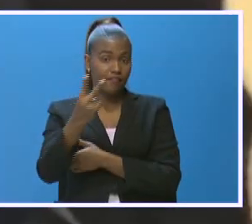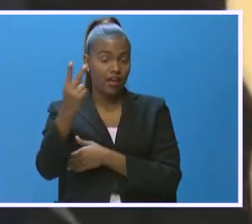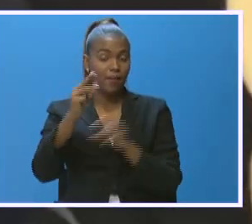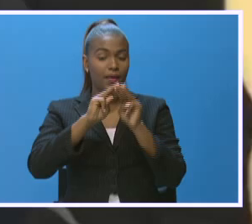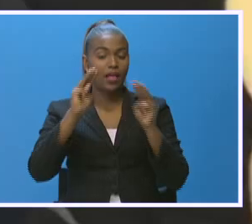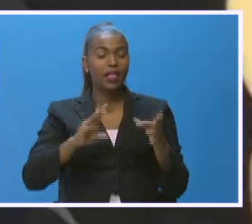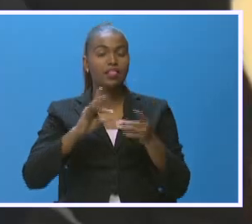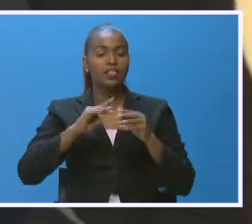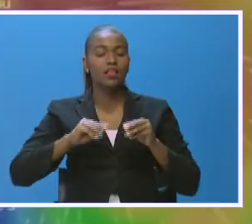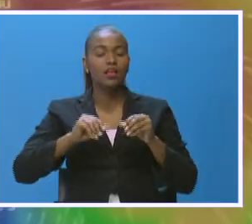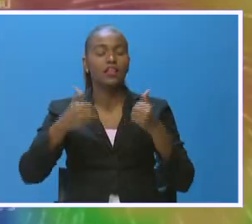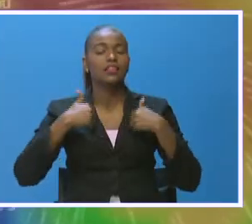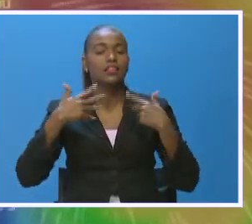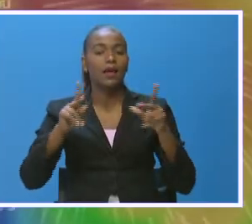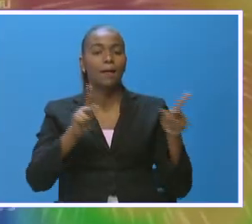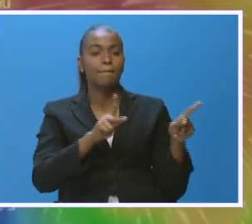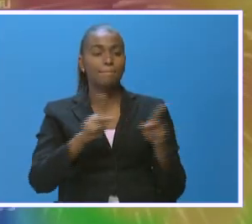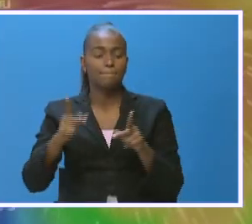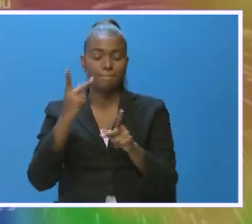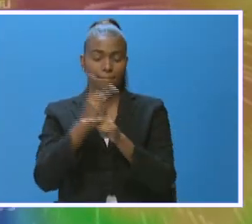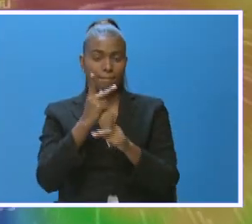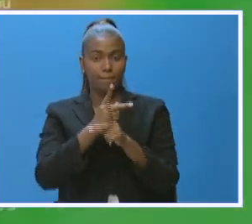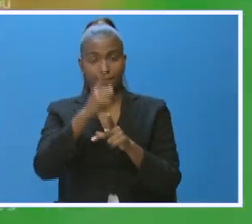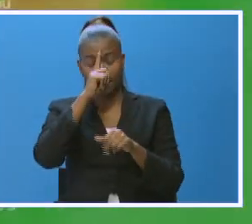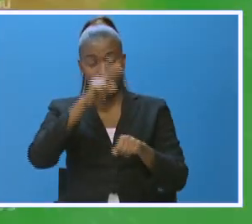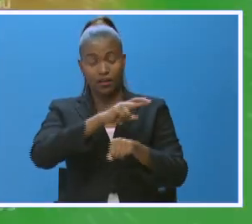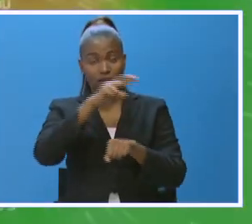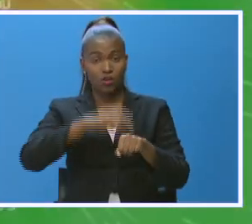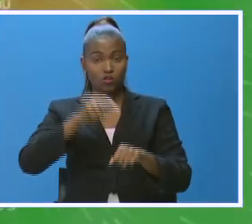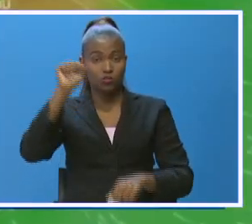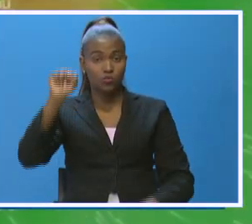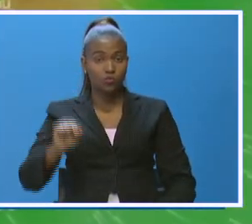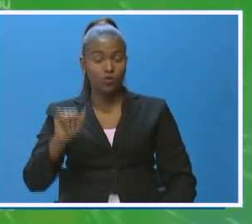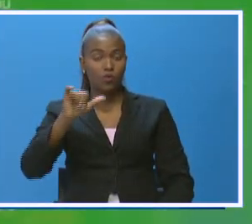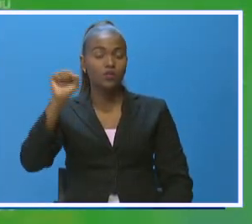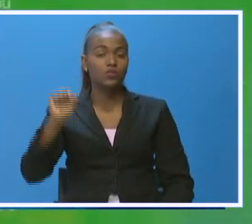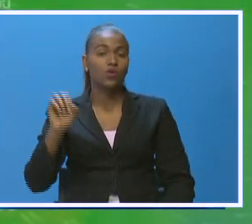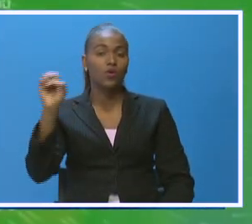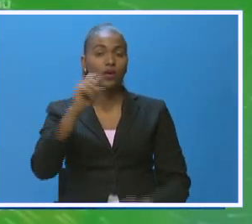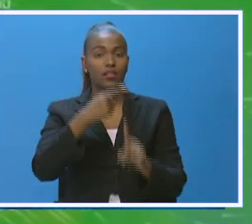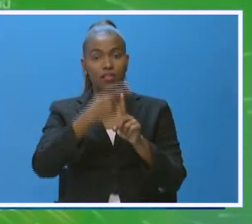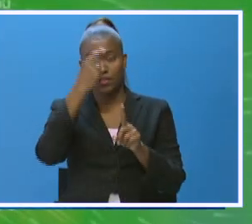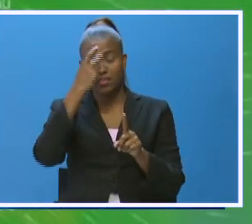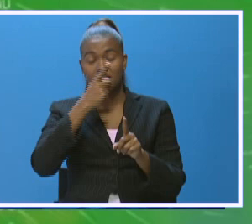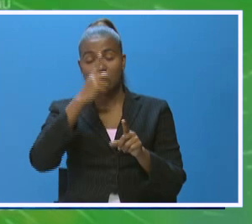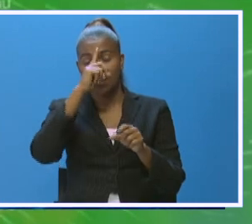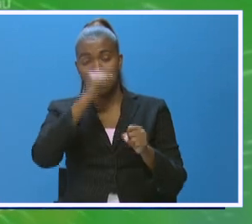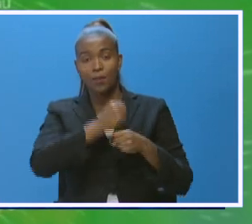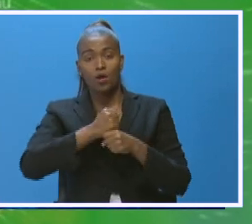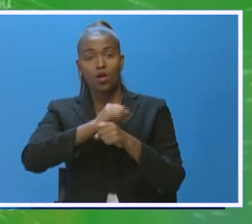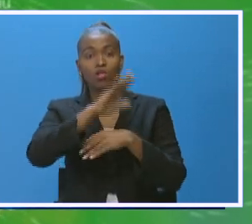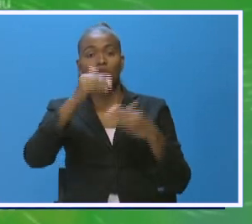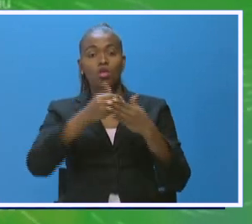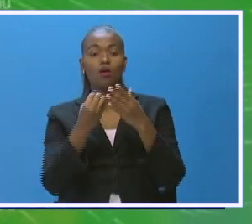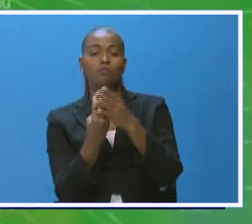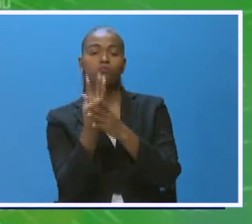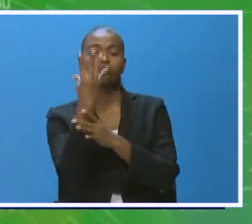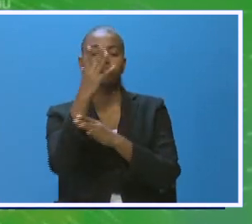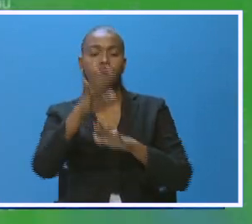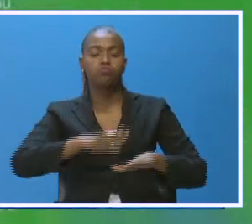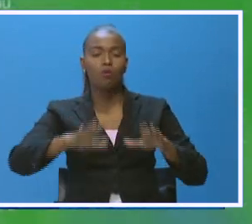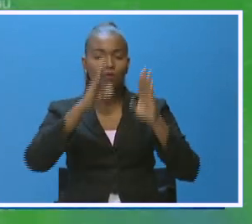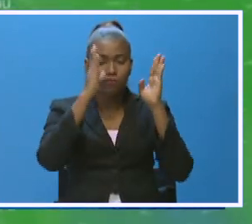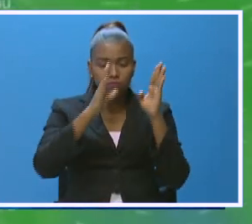Agricultura activó un plan de contingencia en las regiones sur y suroeste del país para proteger los cultivos, brindar